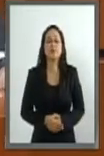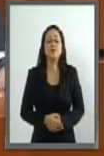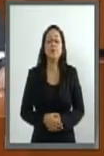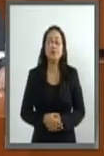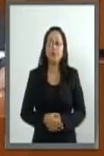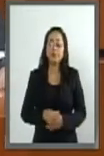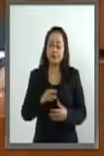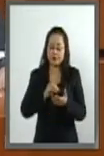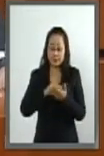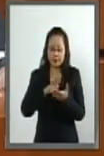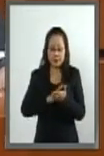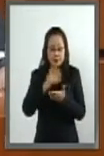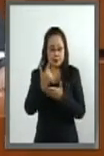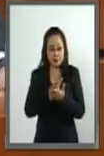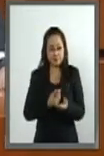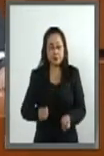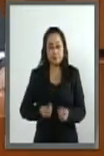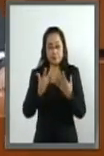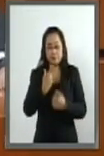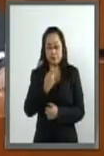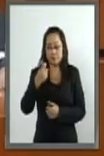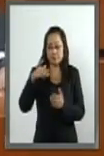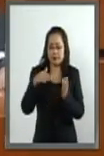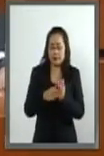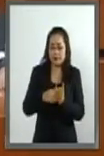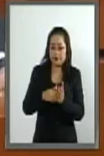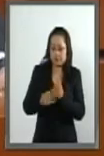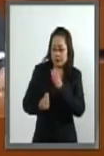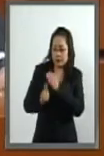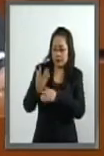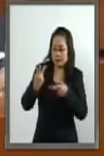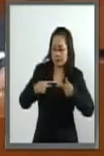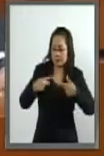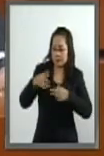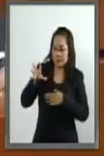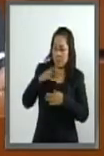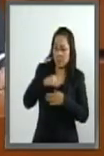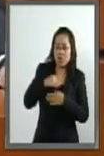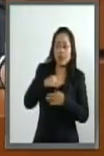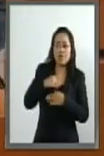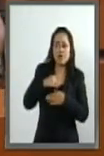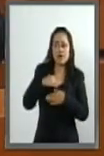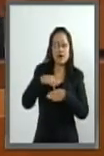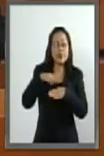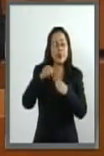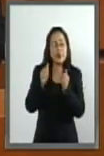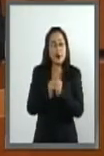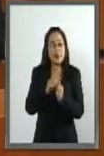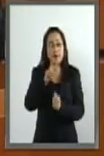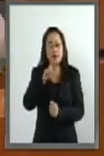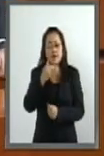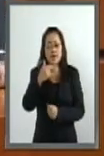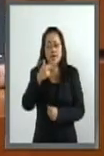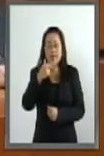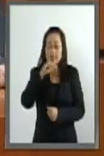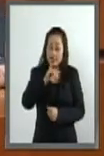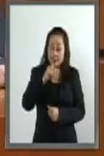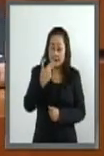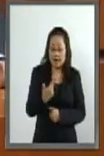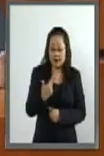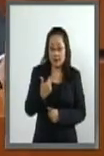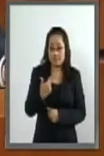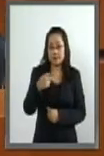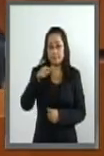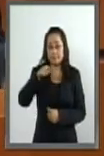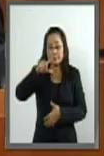registraron aproximadamente 100.000 nuevas infecciones por el VIH en la región. Hablo